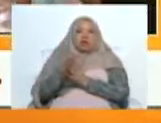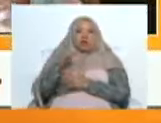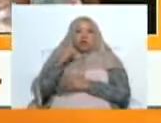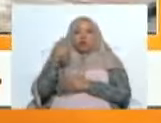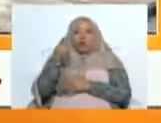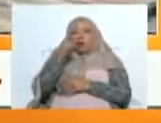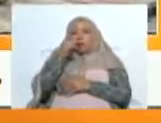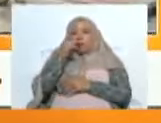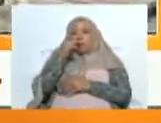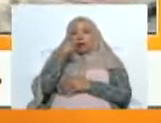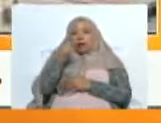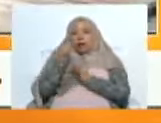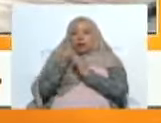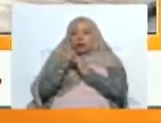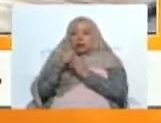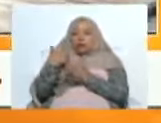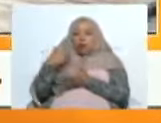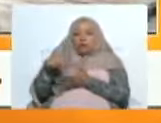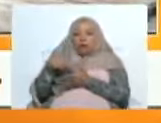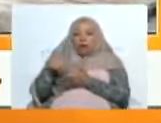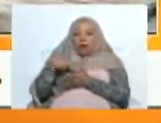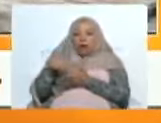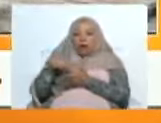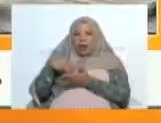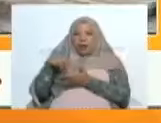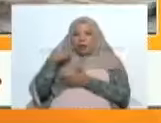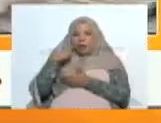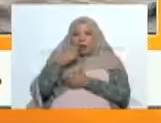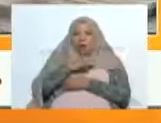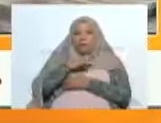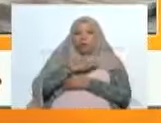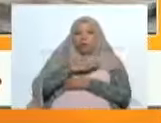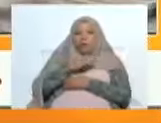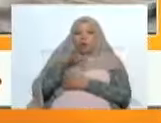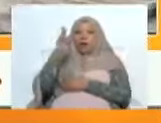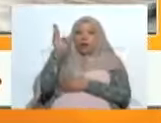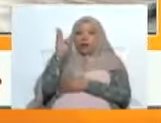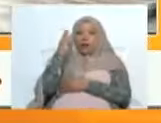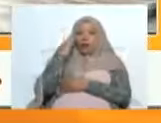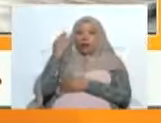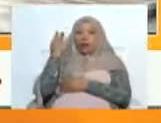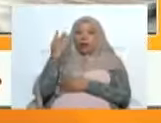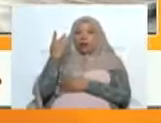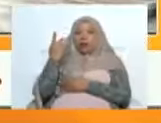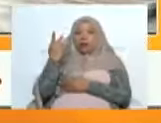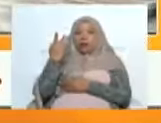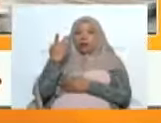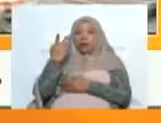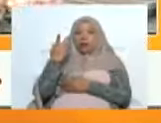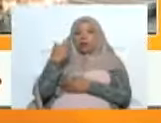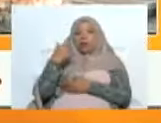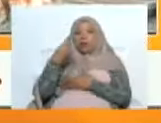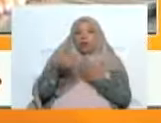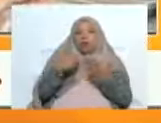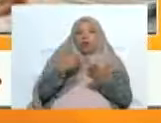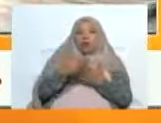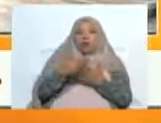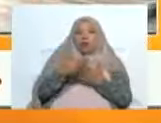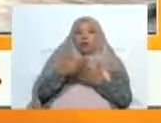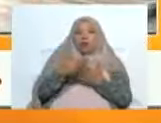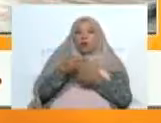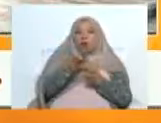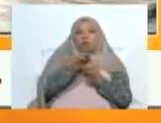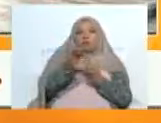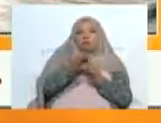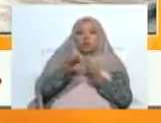esa distribución política y geoterritorial de Lara nos permitió entonces hacer un recorrido desde Morán, el municipio de Andrés Eloy